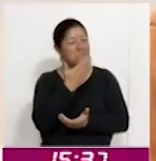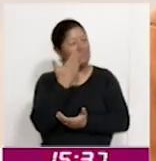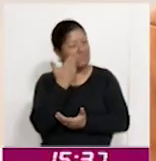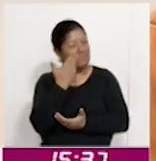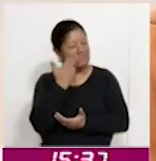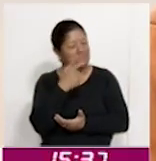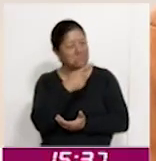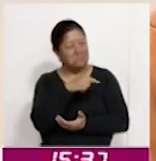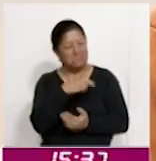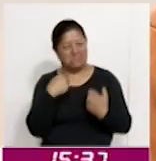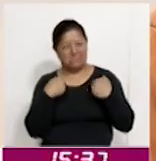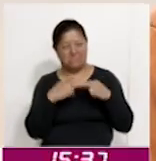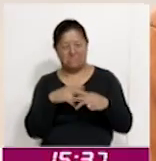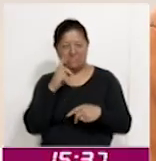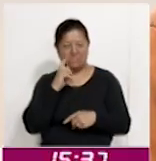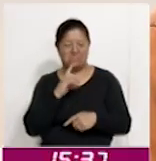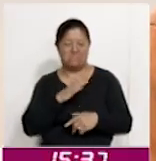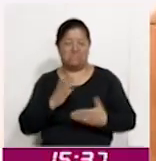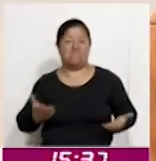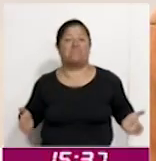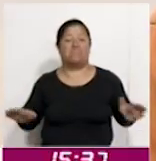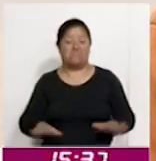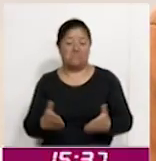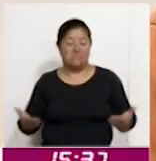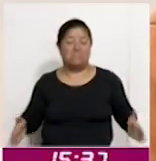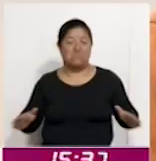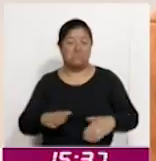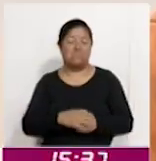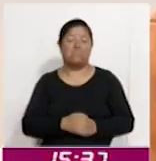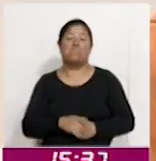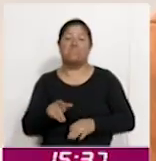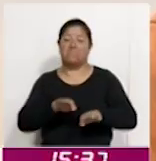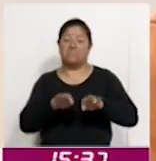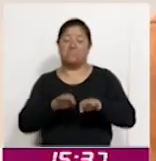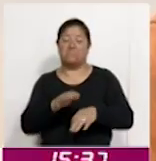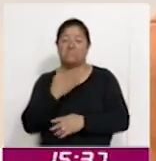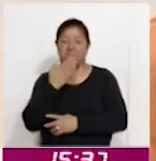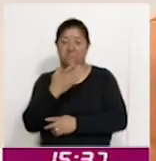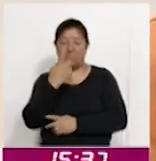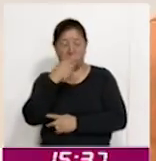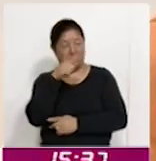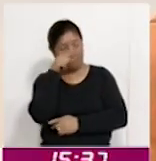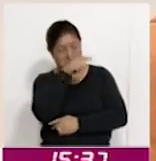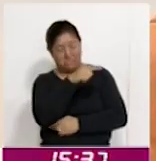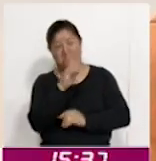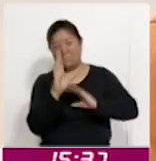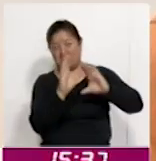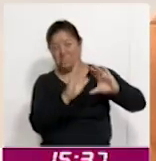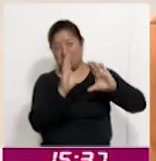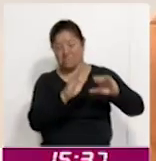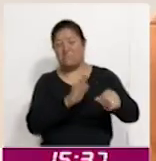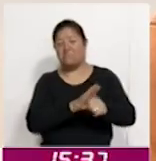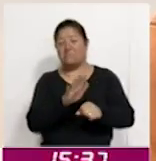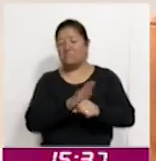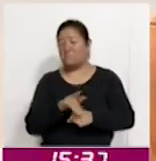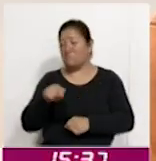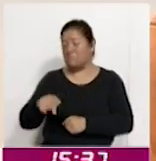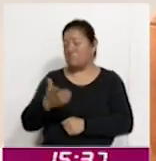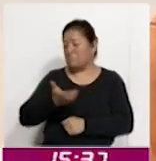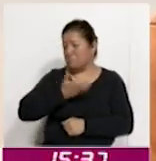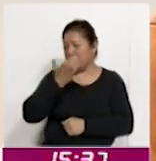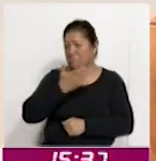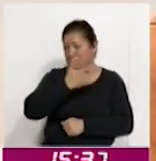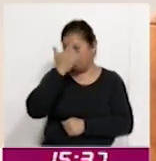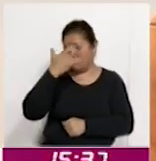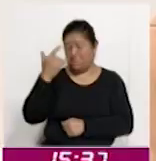folclor, se hizo lo mejor que se pudo para enseñarles allá cómo es esta tradición del carnaval, que